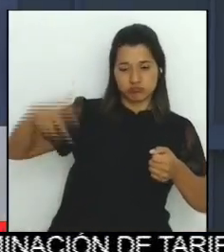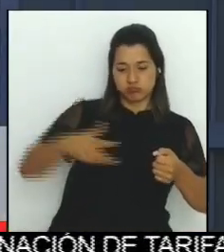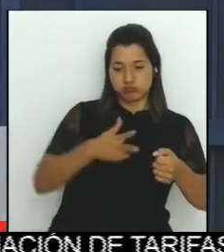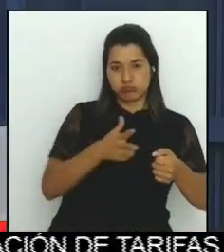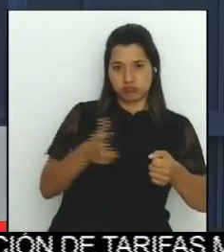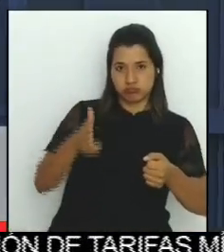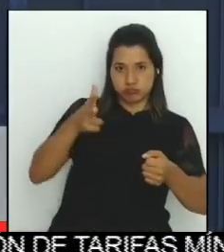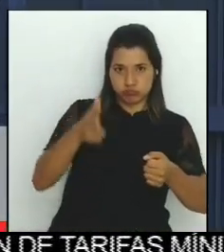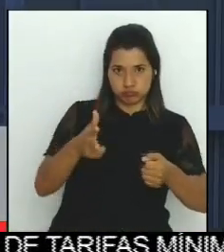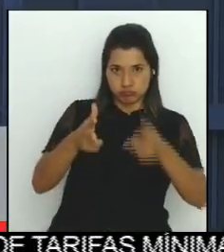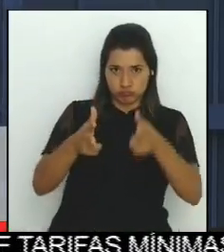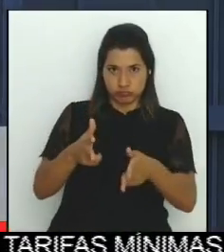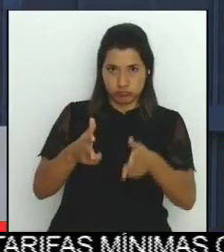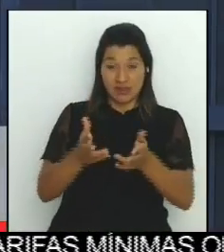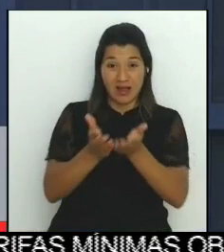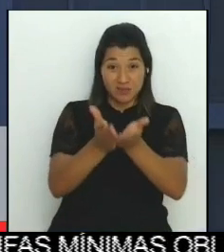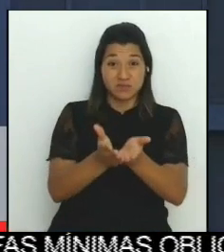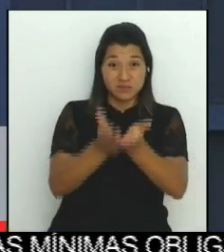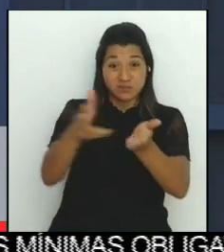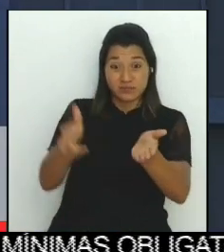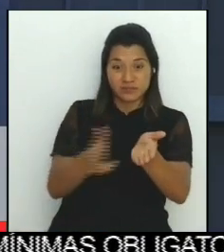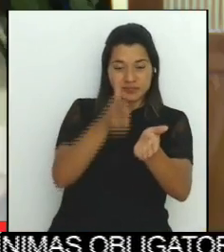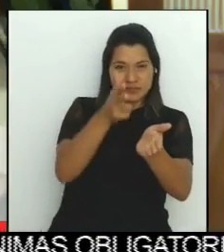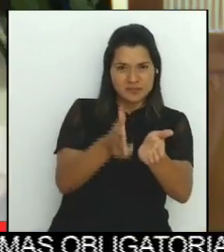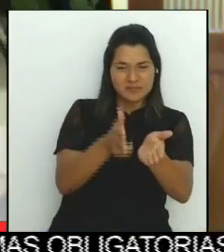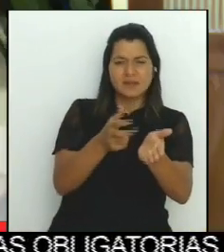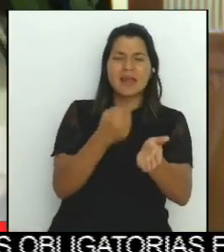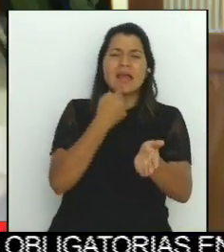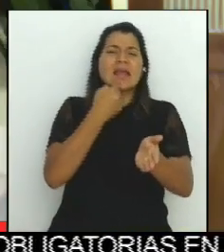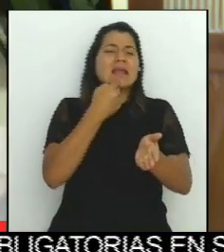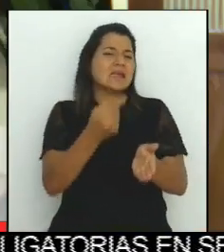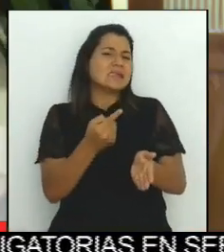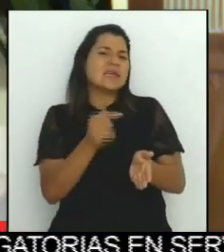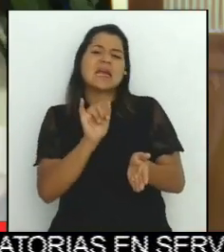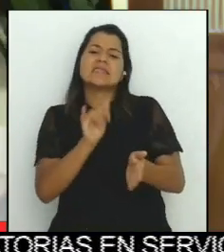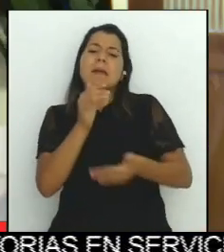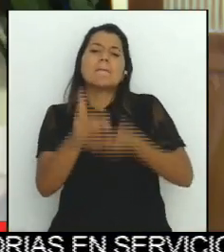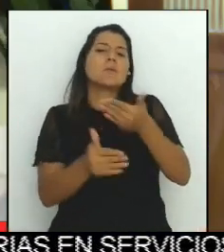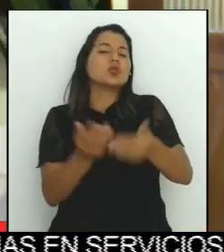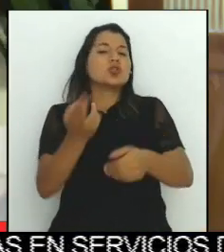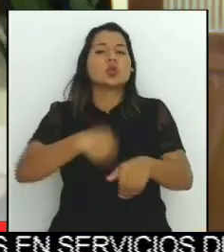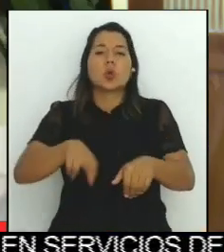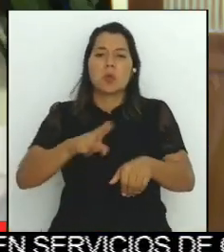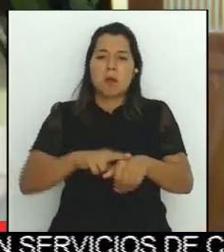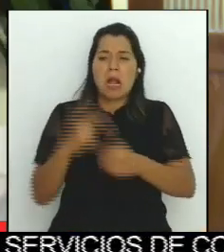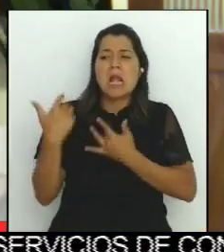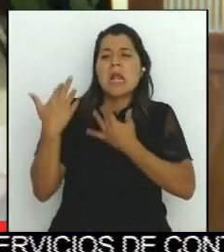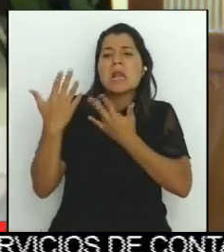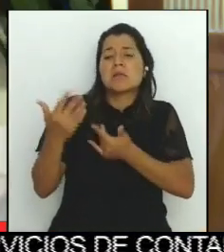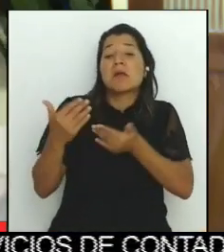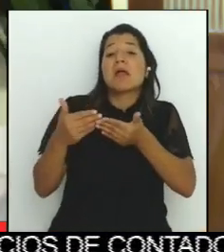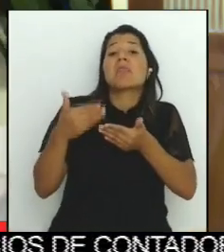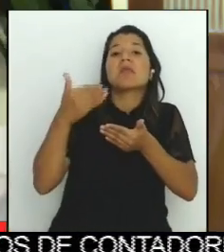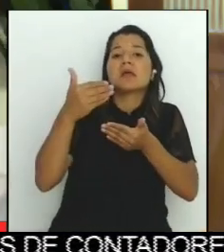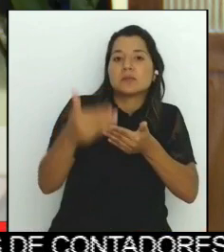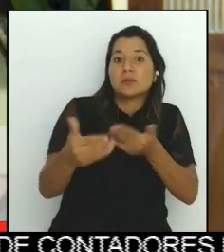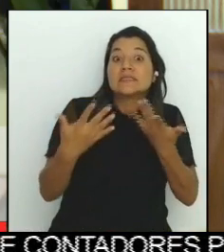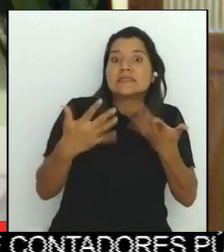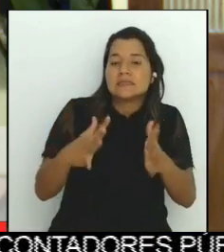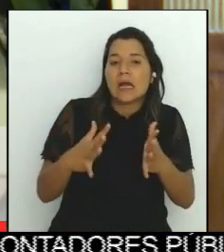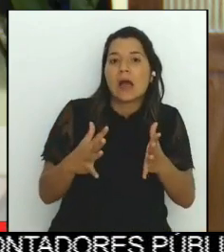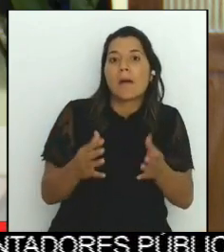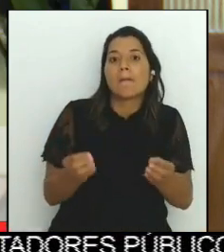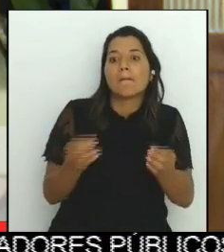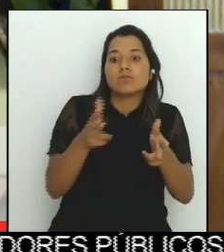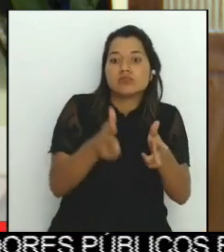que es un proceso normal y que esperan que a lo largo de los próximos días vaya aumentando la producción. Pero